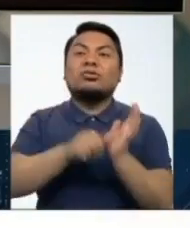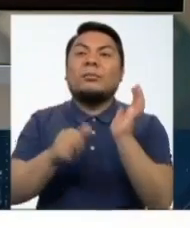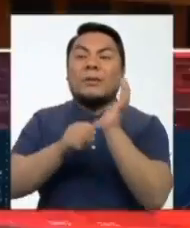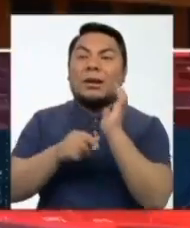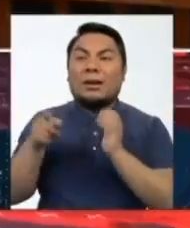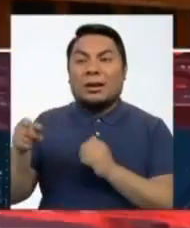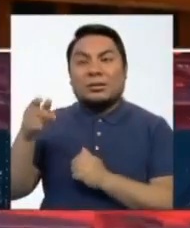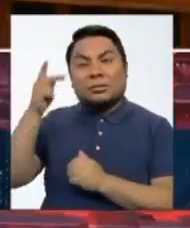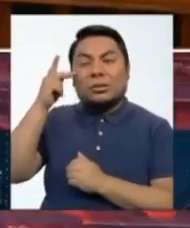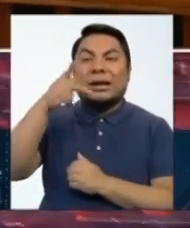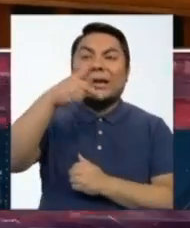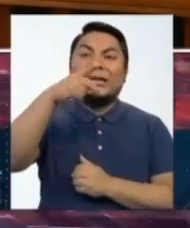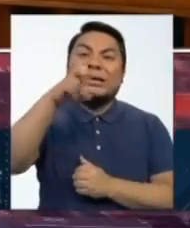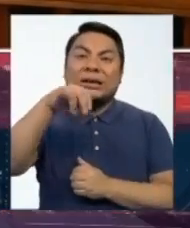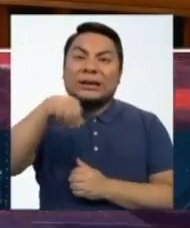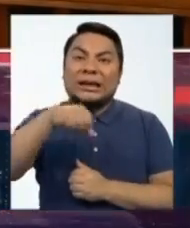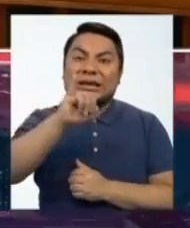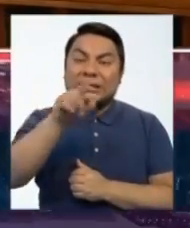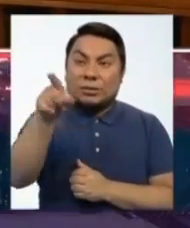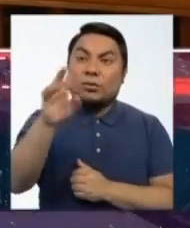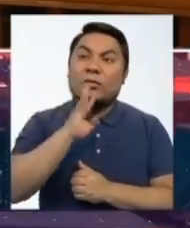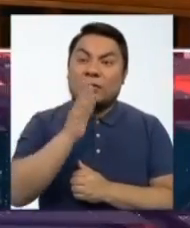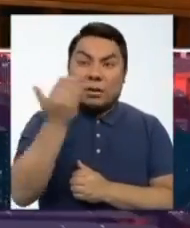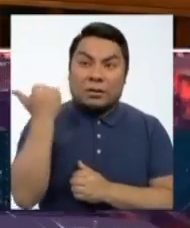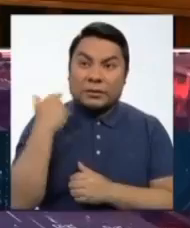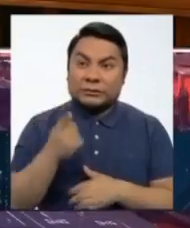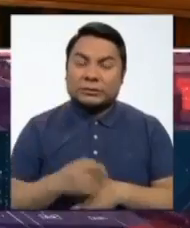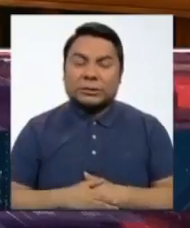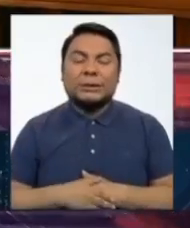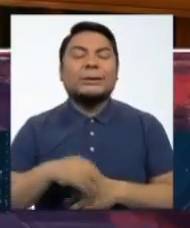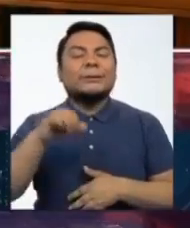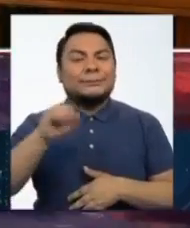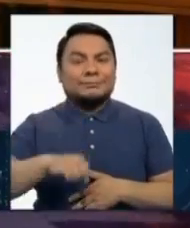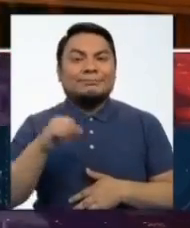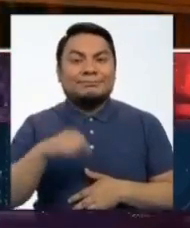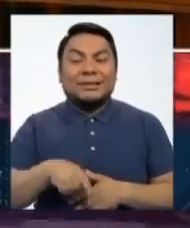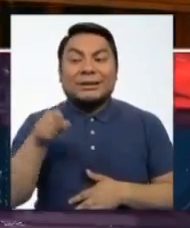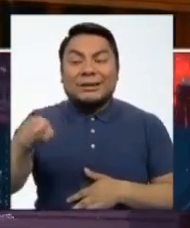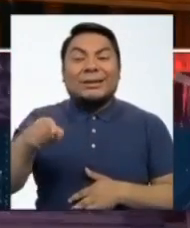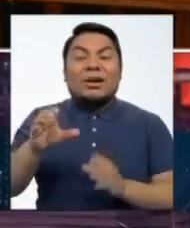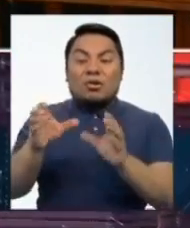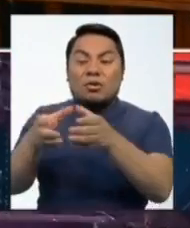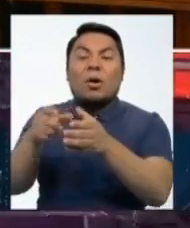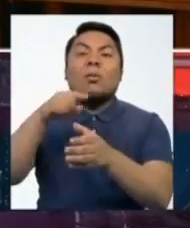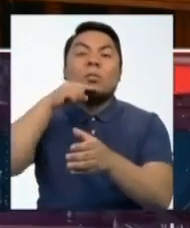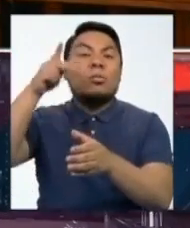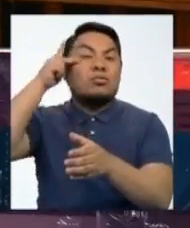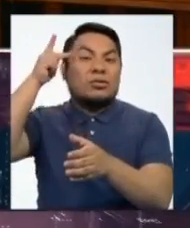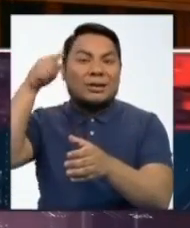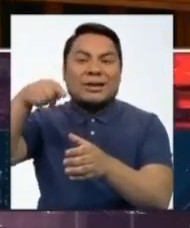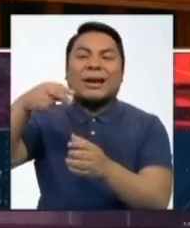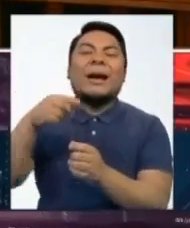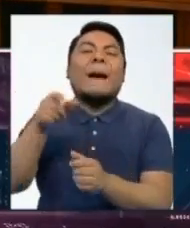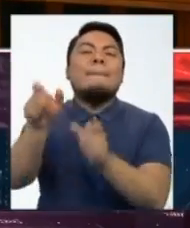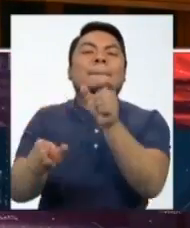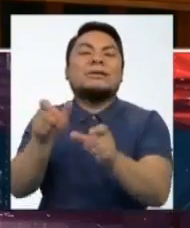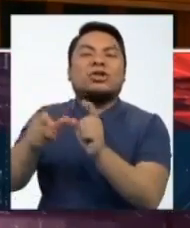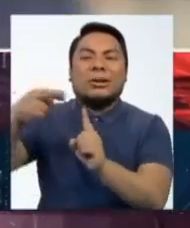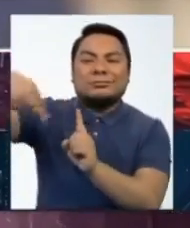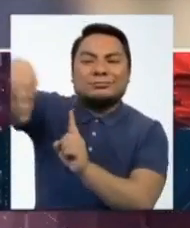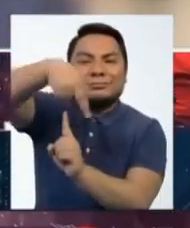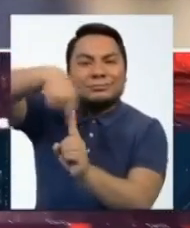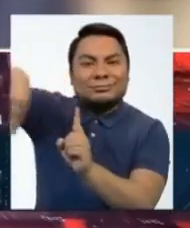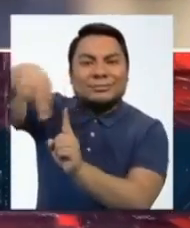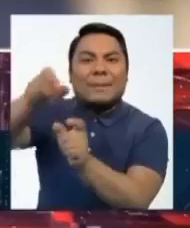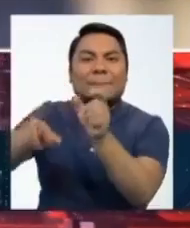Lo que yo puedo ratificar una vez más es que efectivamente la cúpula que rodeaba a Keiko Fujimori la indujo a los